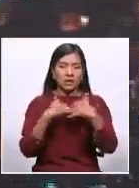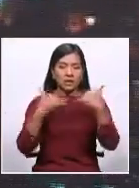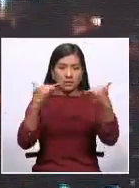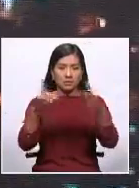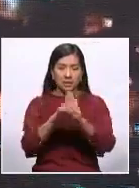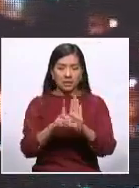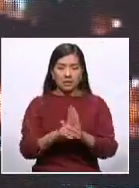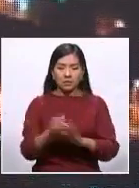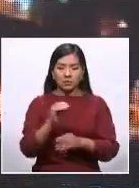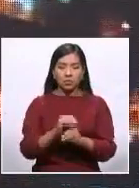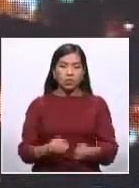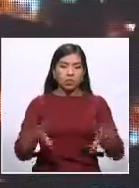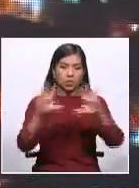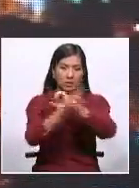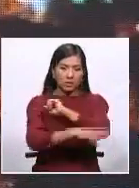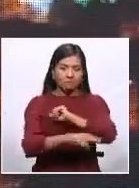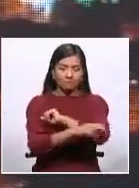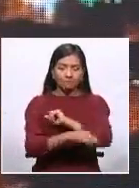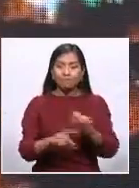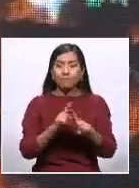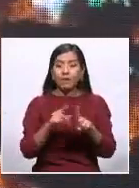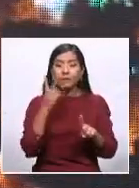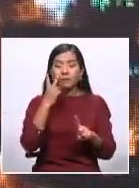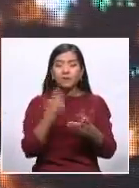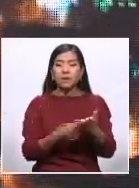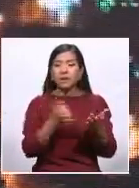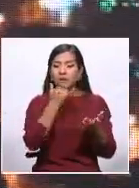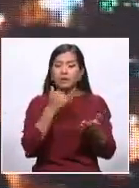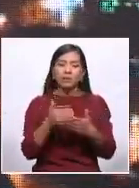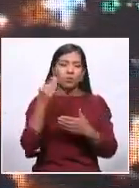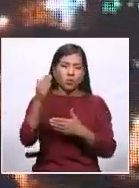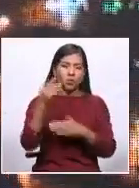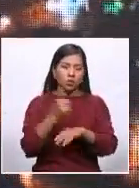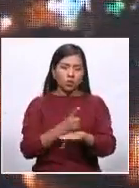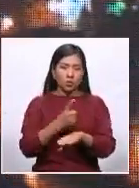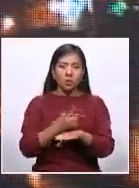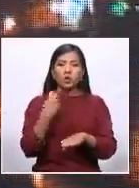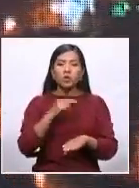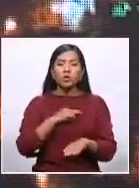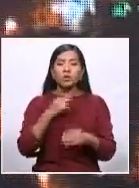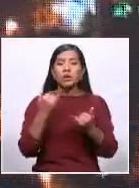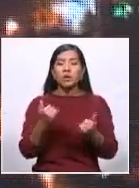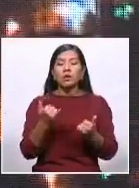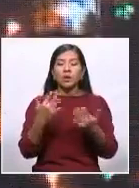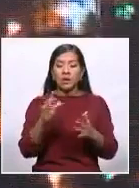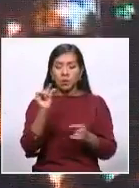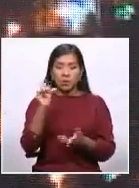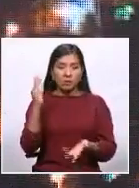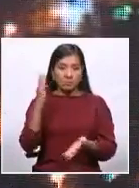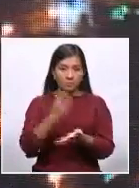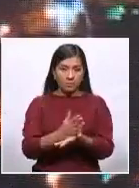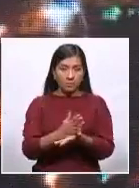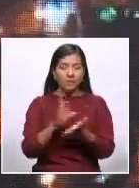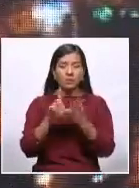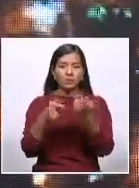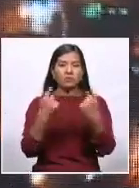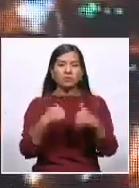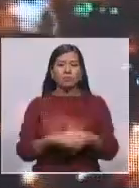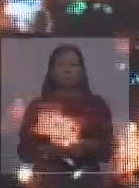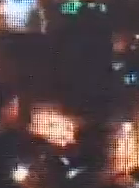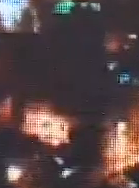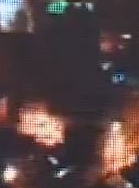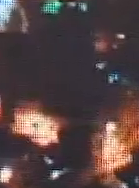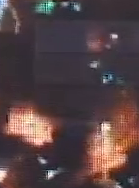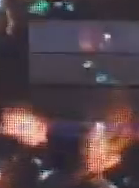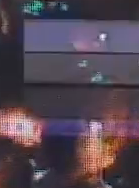legislativa plurinacional veremos que pasen las próximas horas los vamos a tener informados nos vamos a una pausa volvemos enseguida